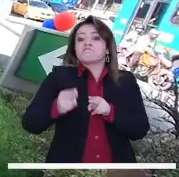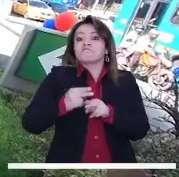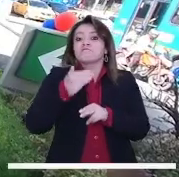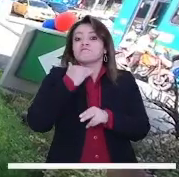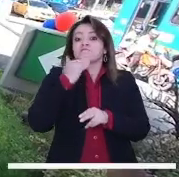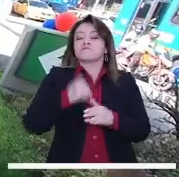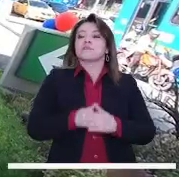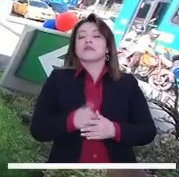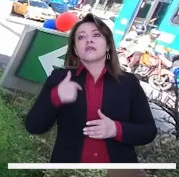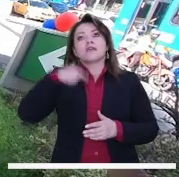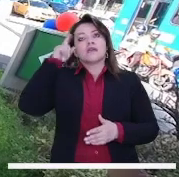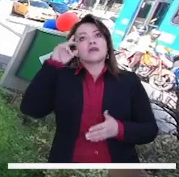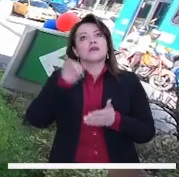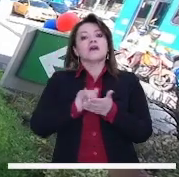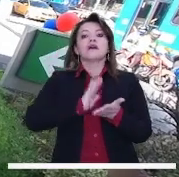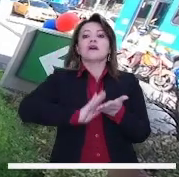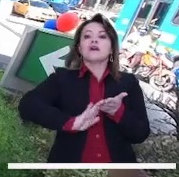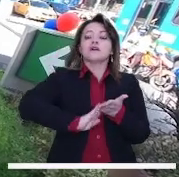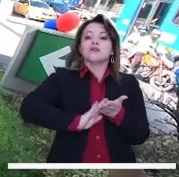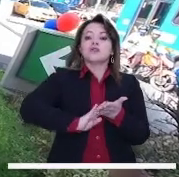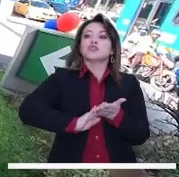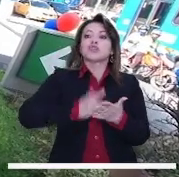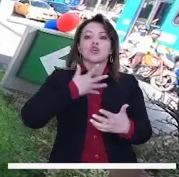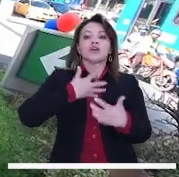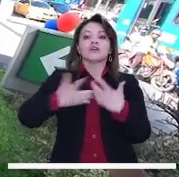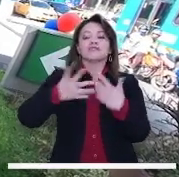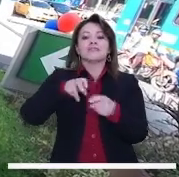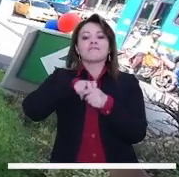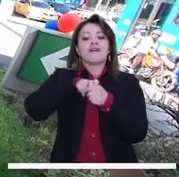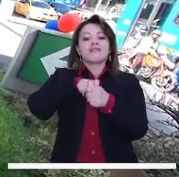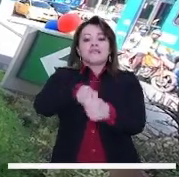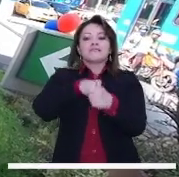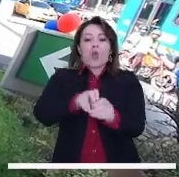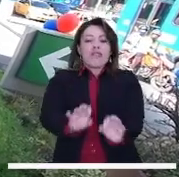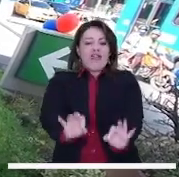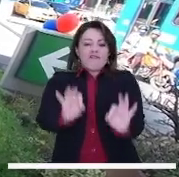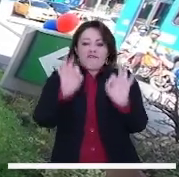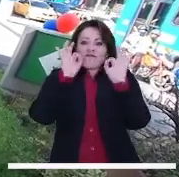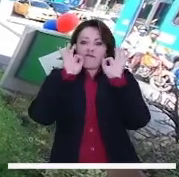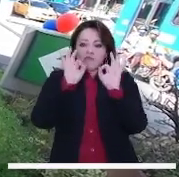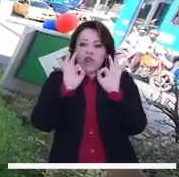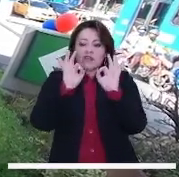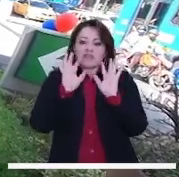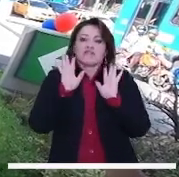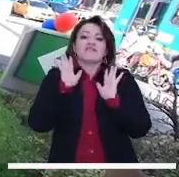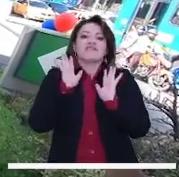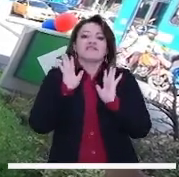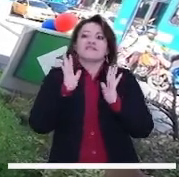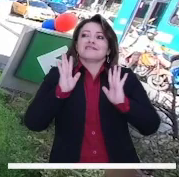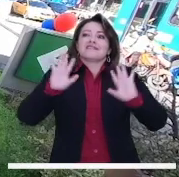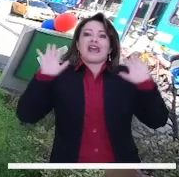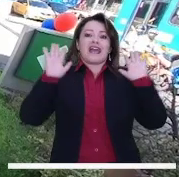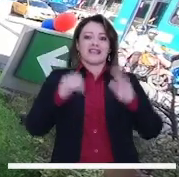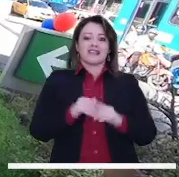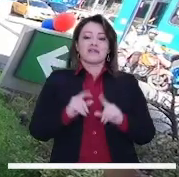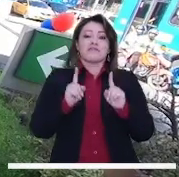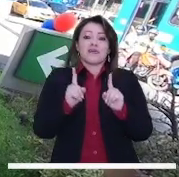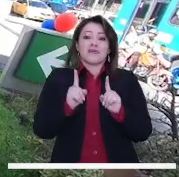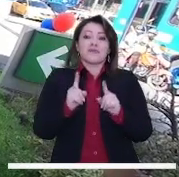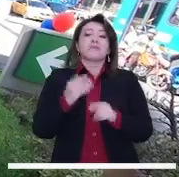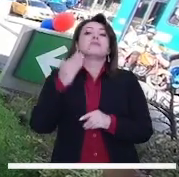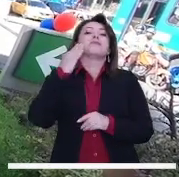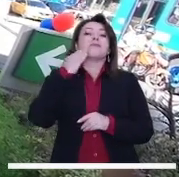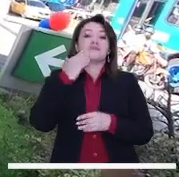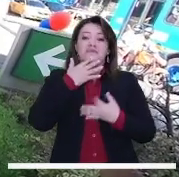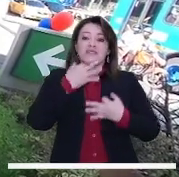solución sería establecer un sistema de transporte público muy bueno, pues que uno no tenga que usar carro, pero